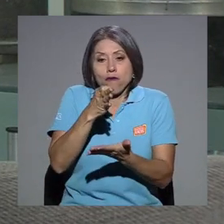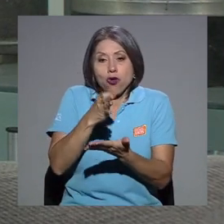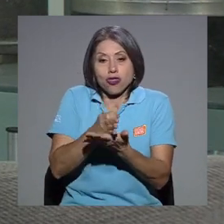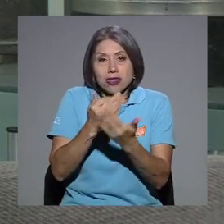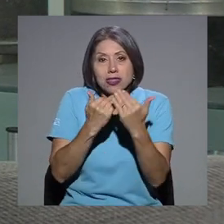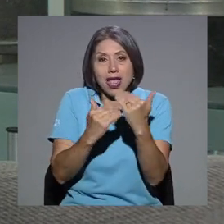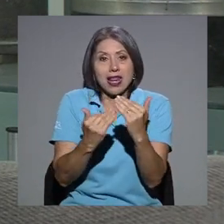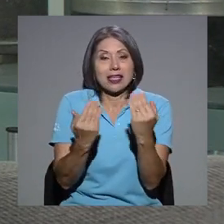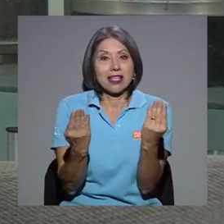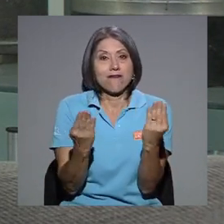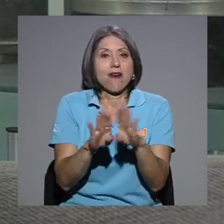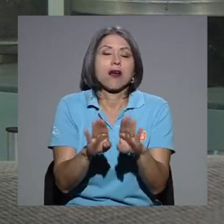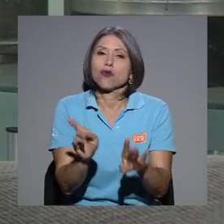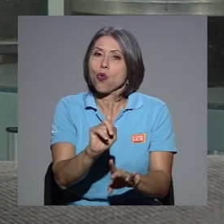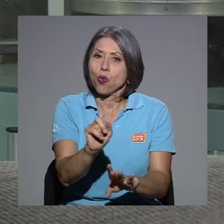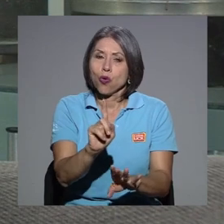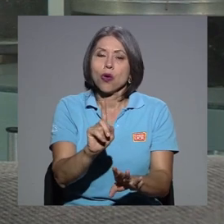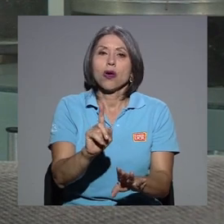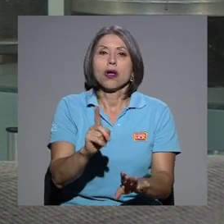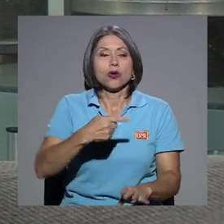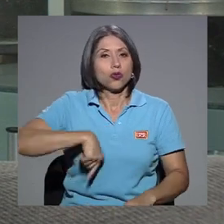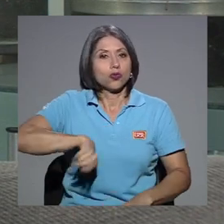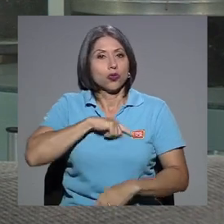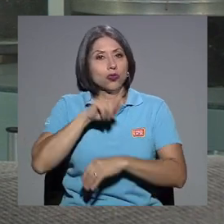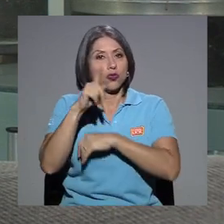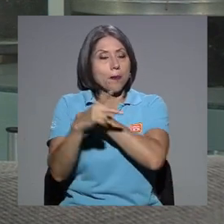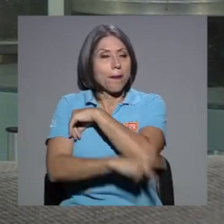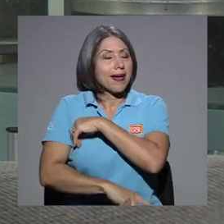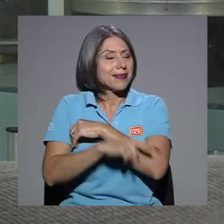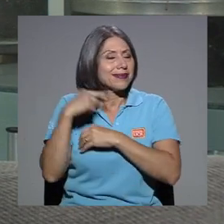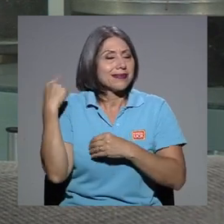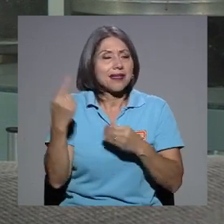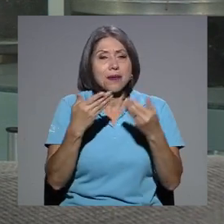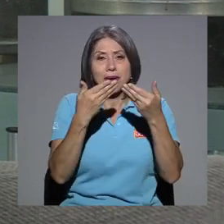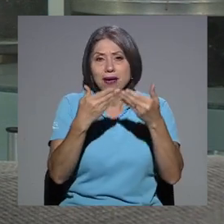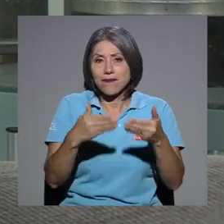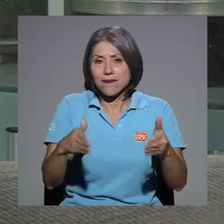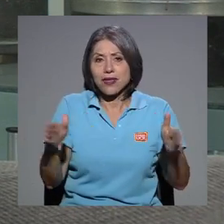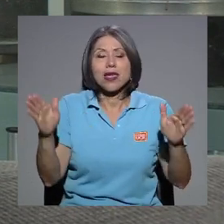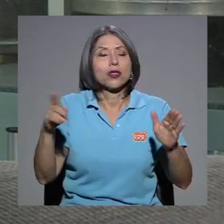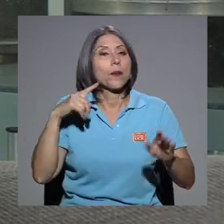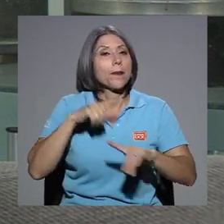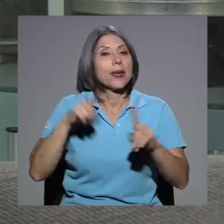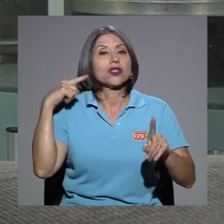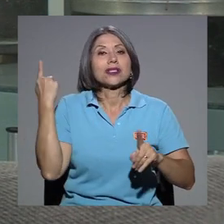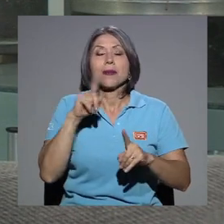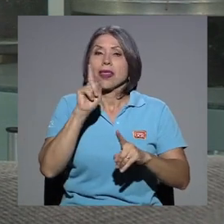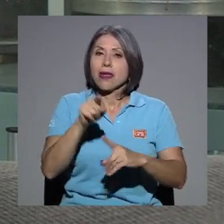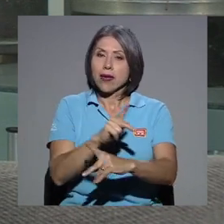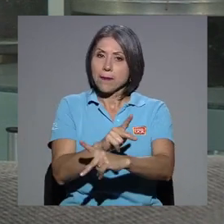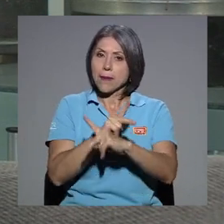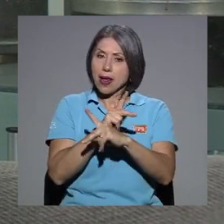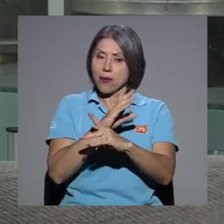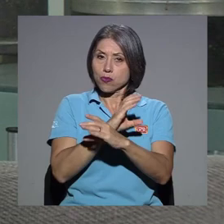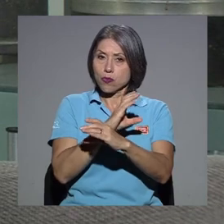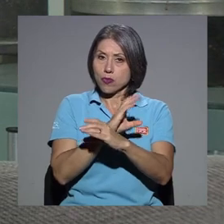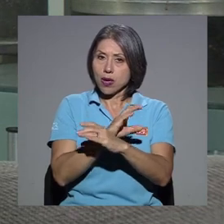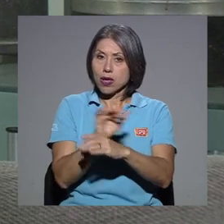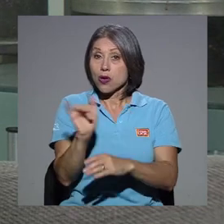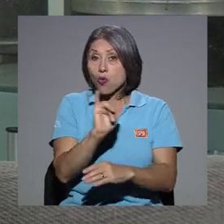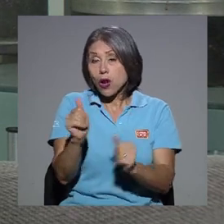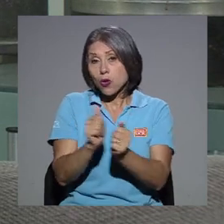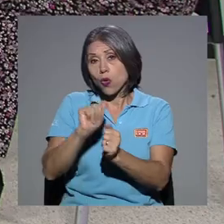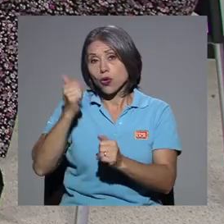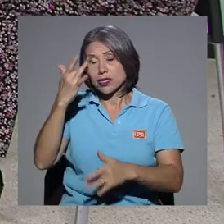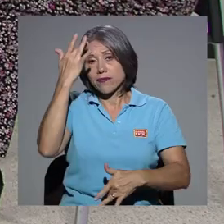cosas, entonces, ¿no?, somos un país que está abierto siempre, pero tenemos que tomar siempre las medidas de prevención como con otras enfermedades o tipos